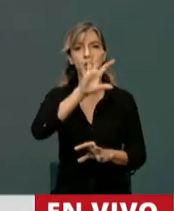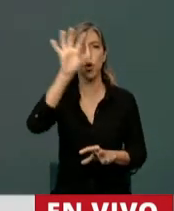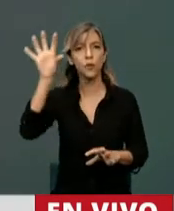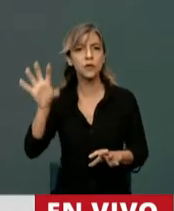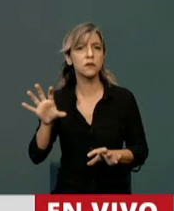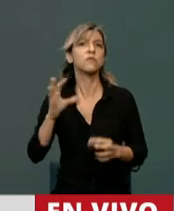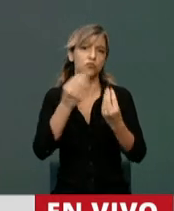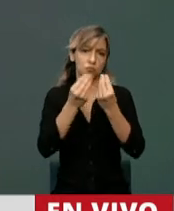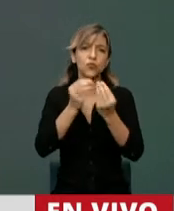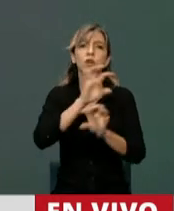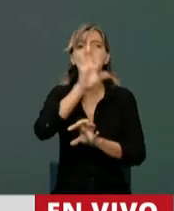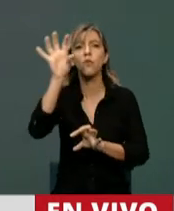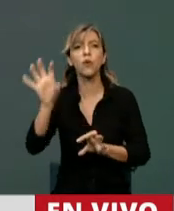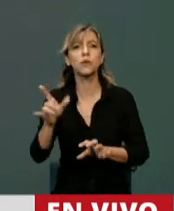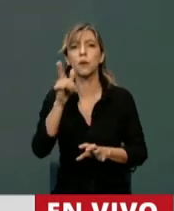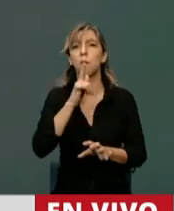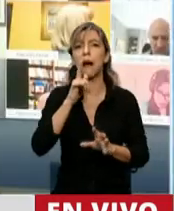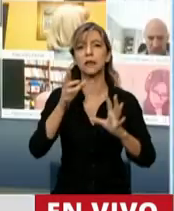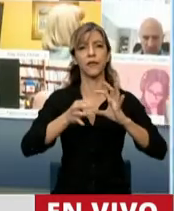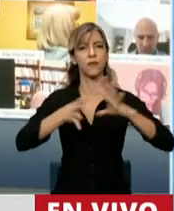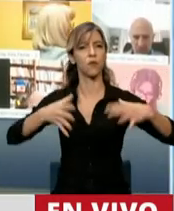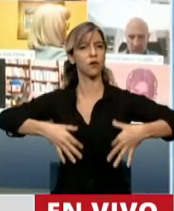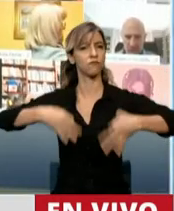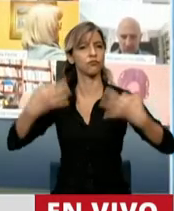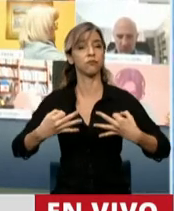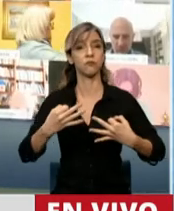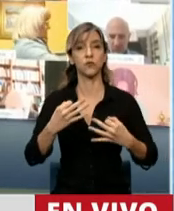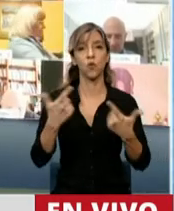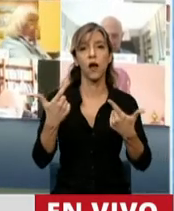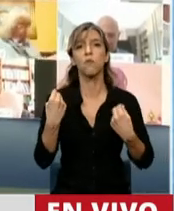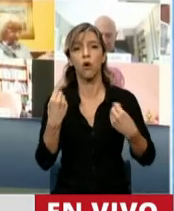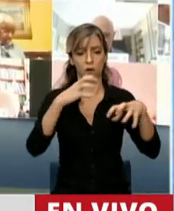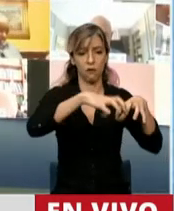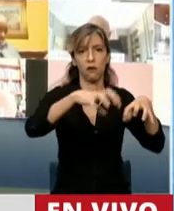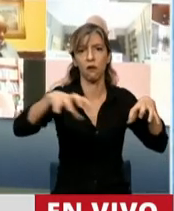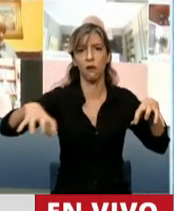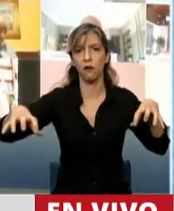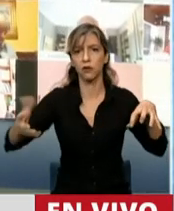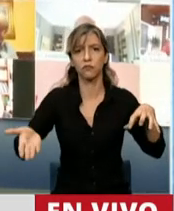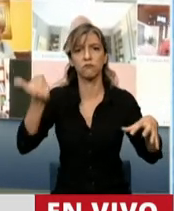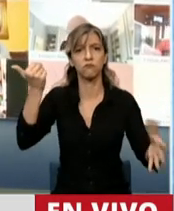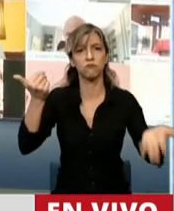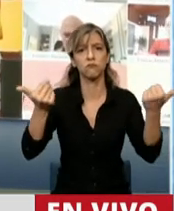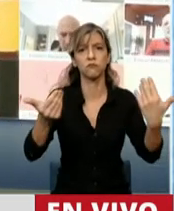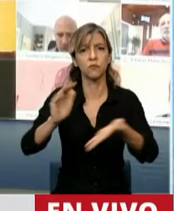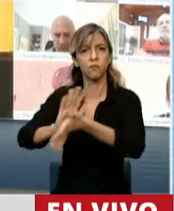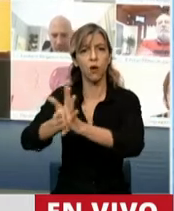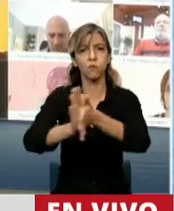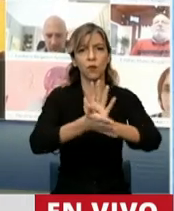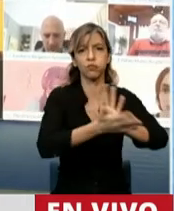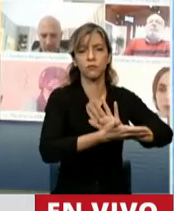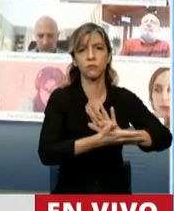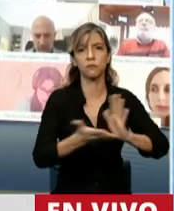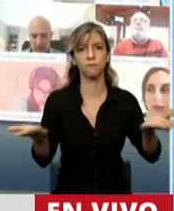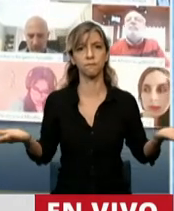son democracias de baja calidad institucional. Son democracias que a veces se convierten en